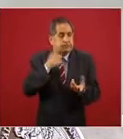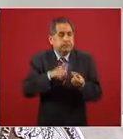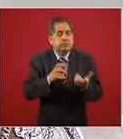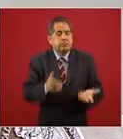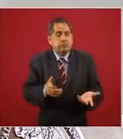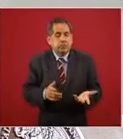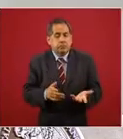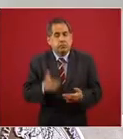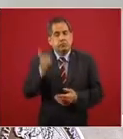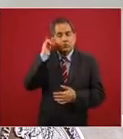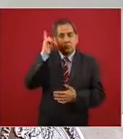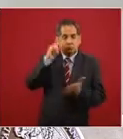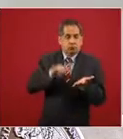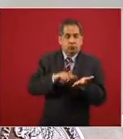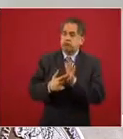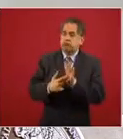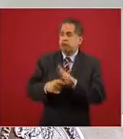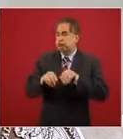ojalá y se pueda